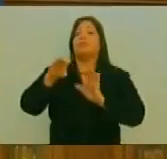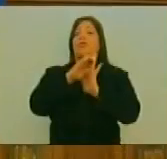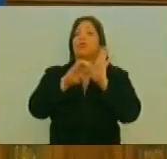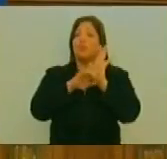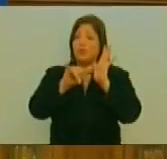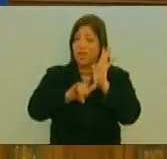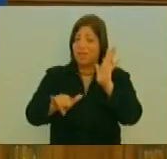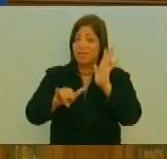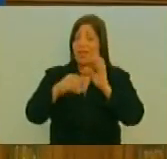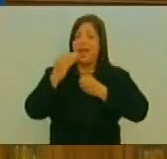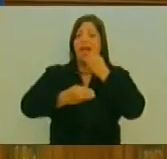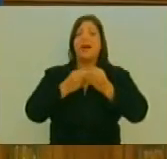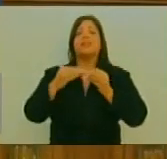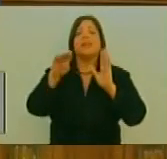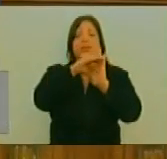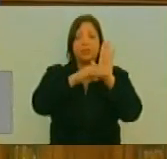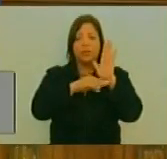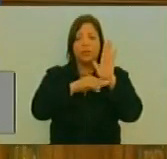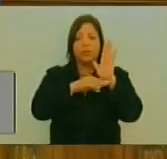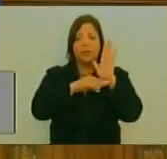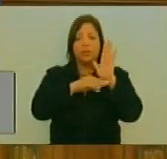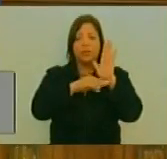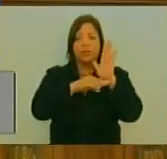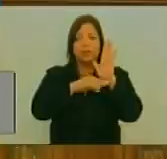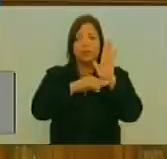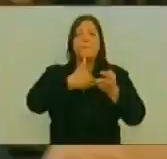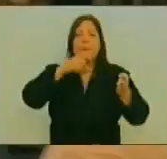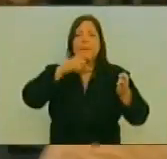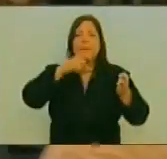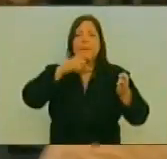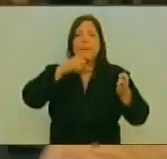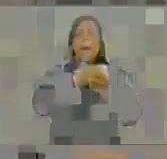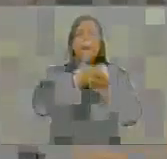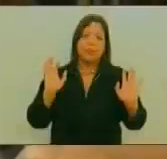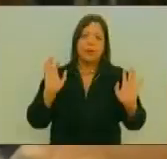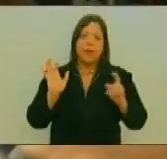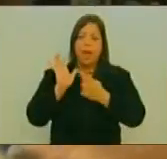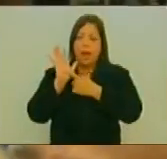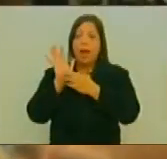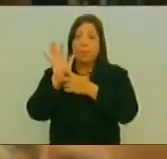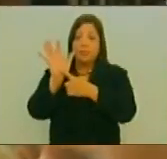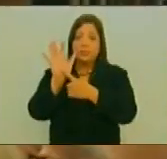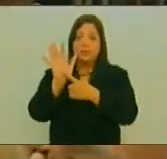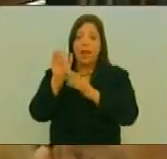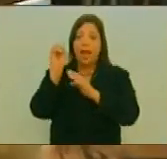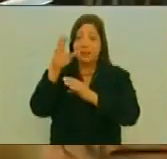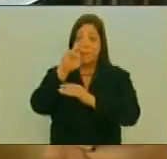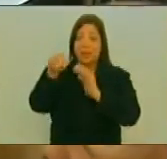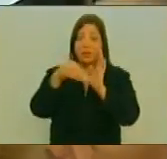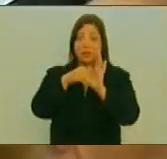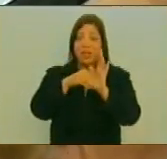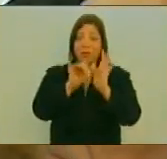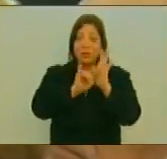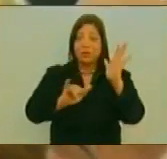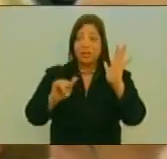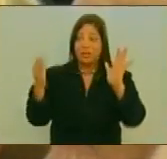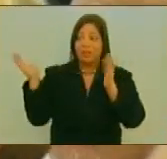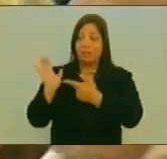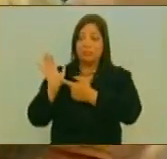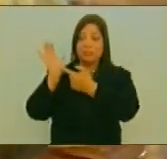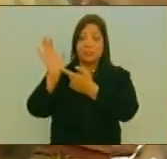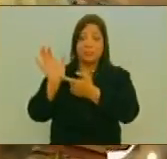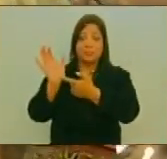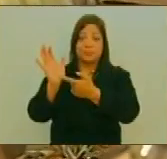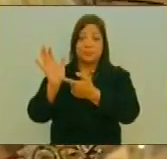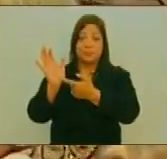Hacer cumplir Nuestro ordenamiento Jurídico Nicolás Maduro Ha presentado Ante esta soberana Asamblea Nacional Constituyente